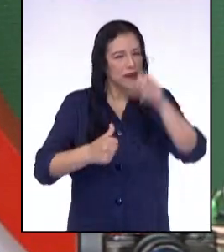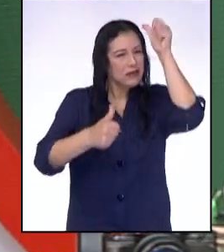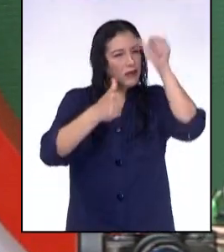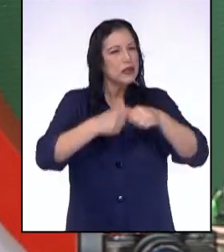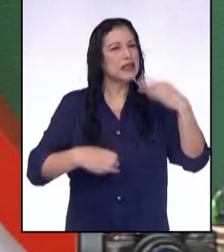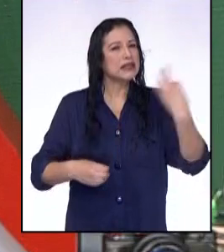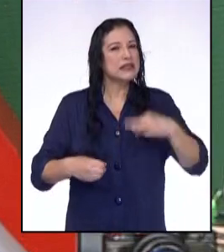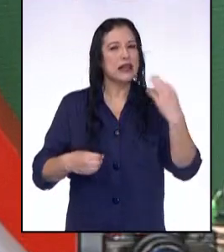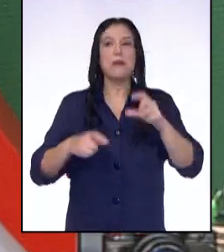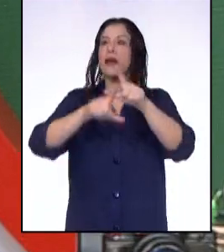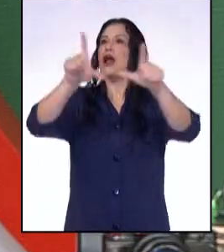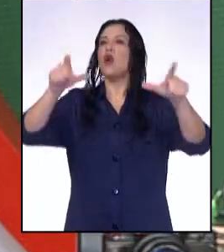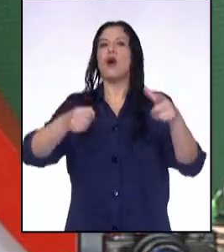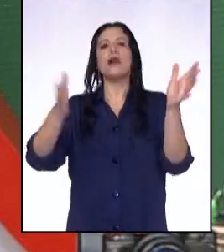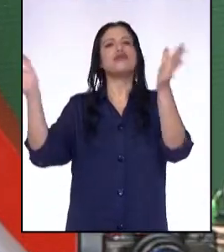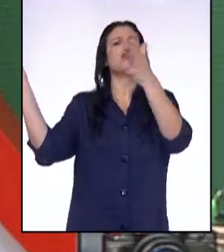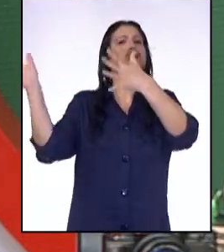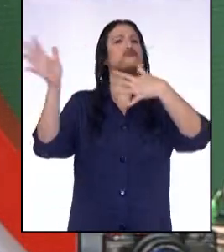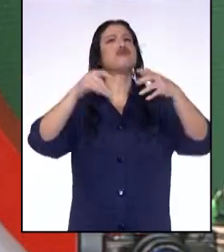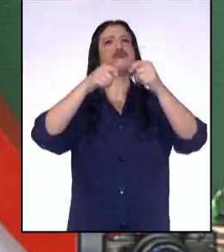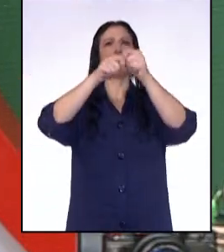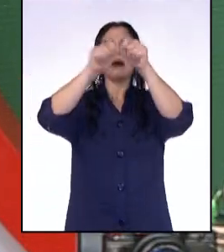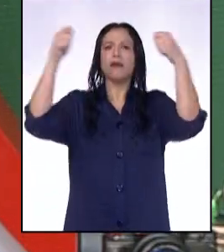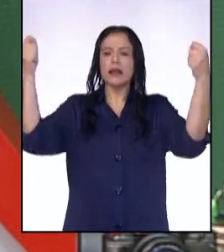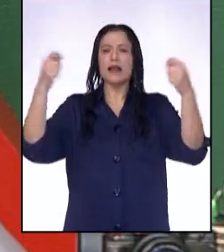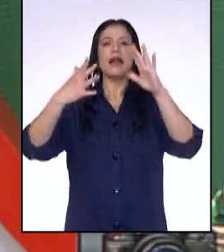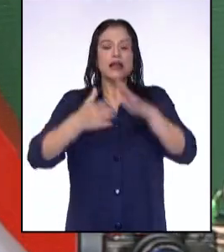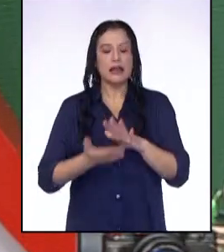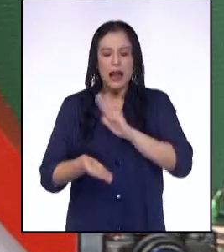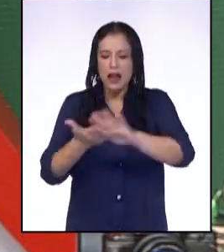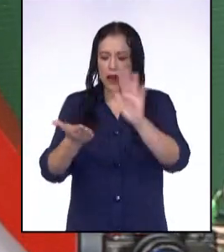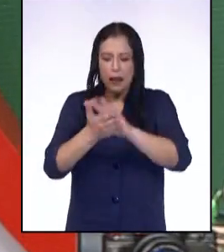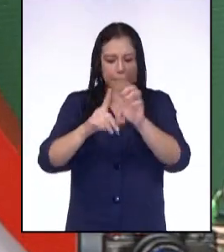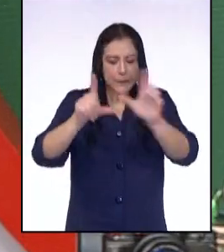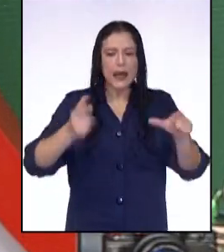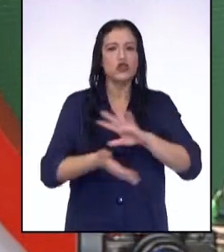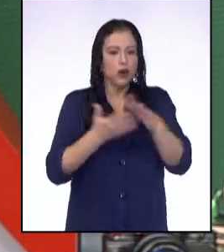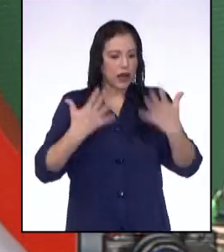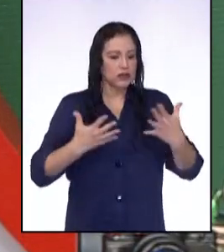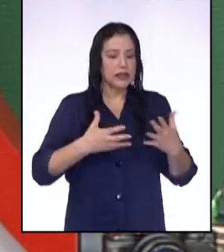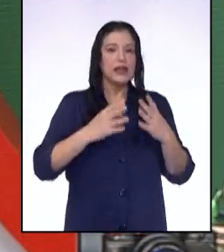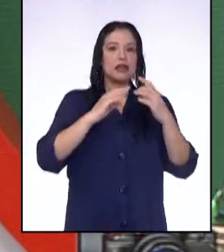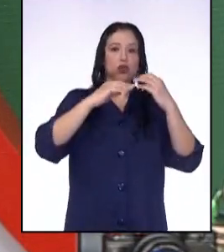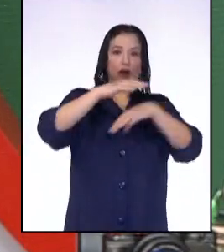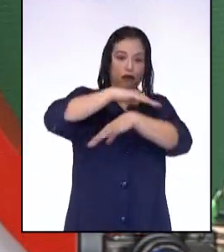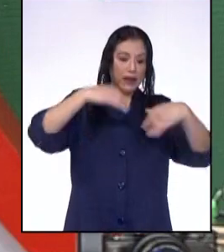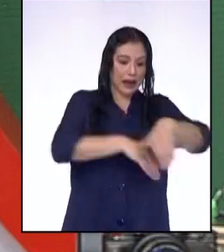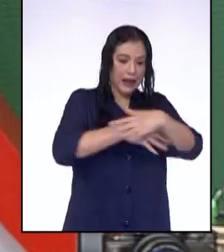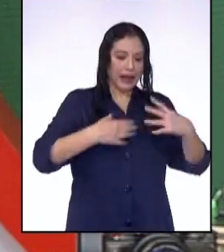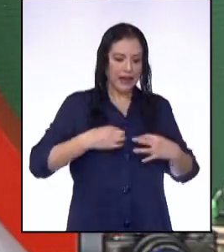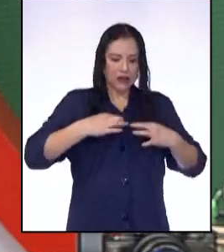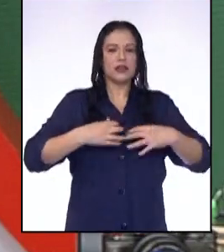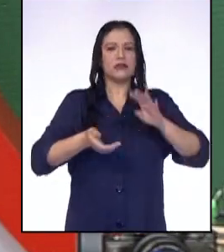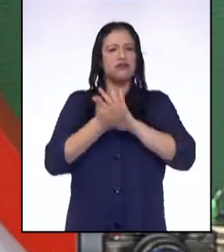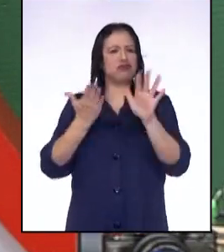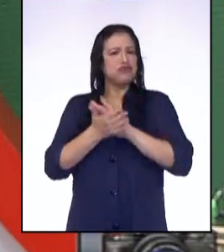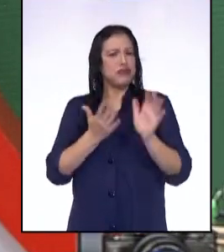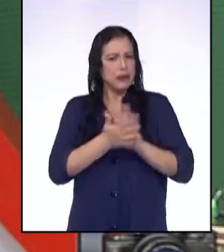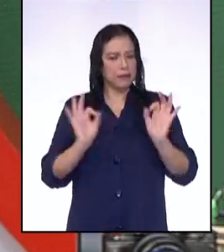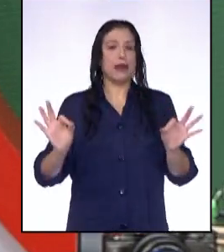siempre ventilar los espacios donde te encuentres y desinfectar todo lo que traigan de la calle para evitar el virus del COVID-19.